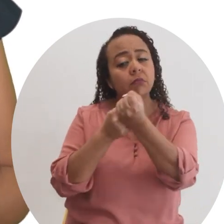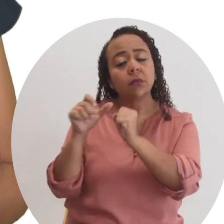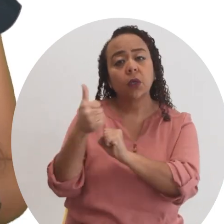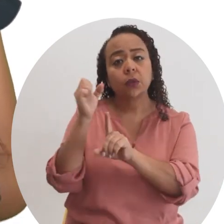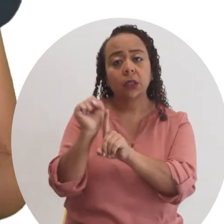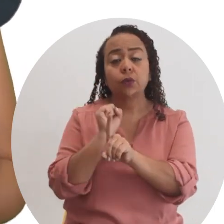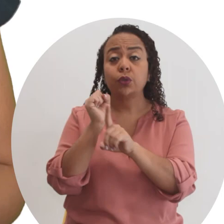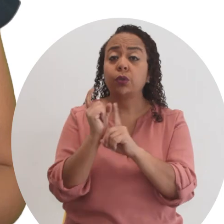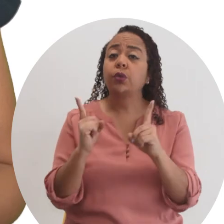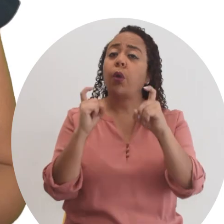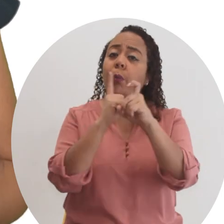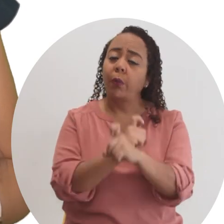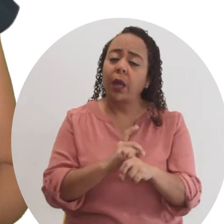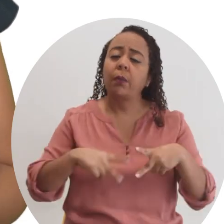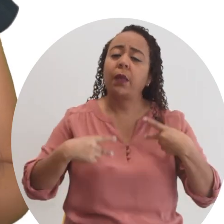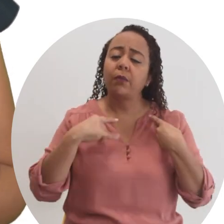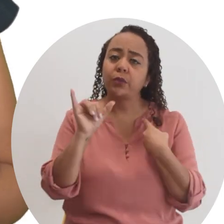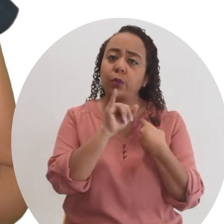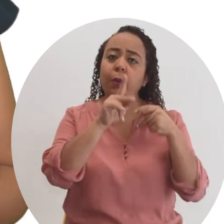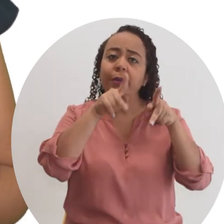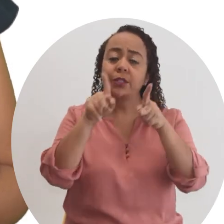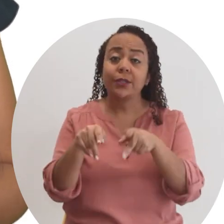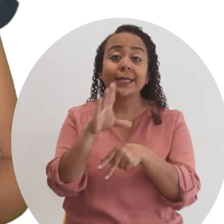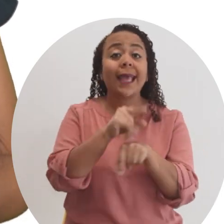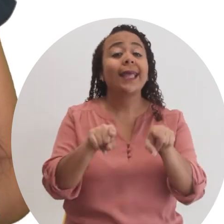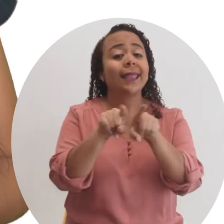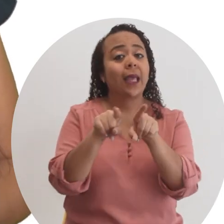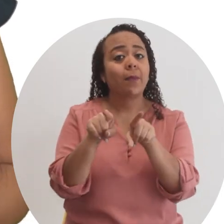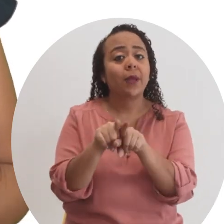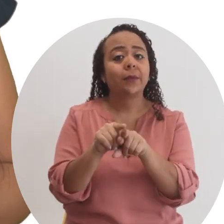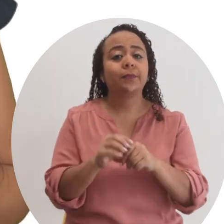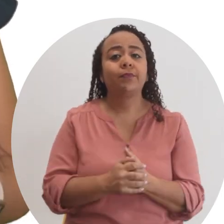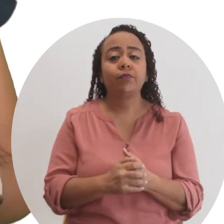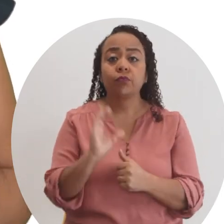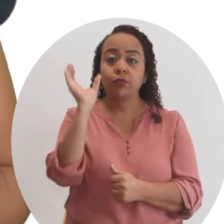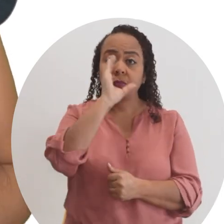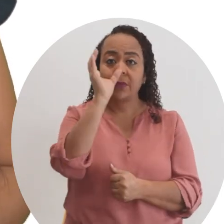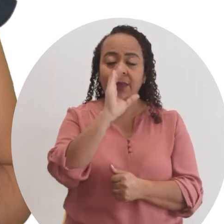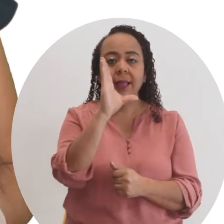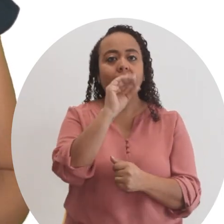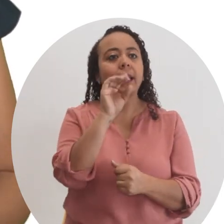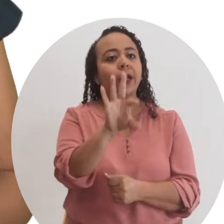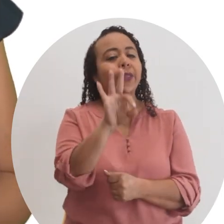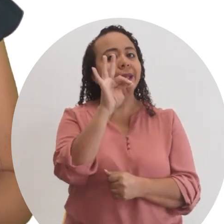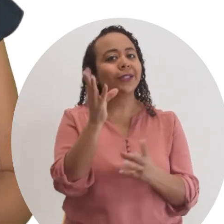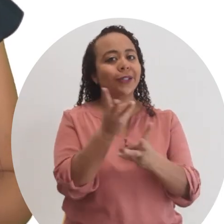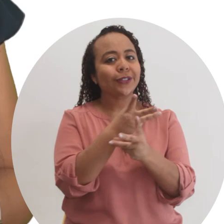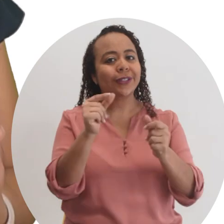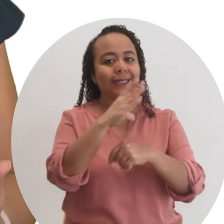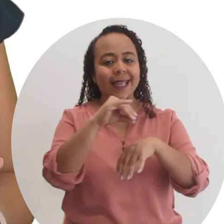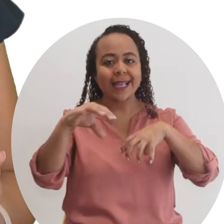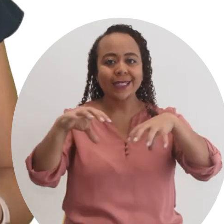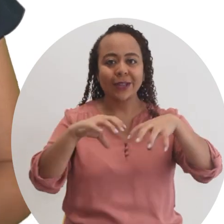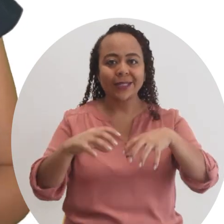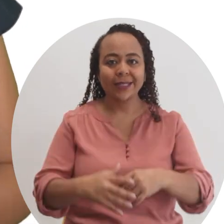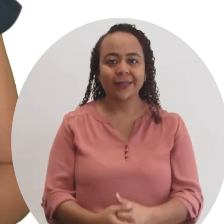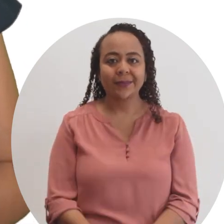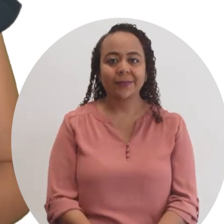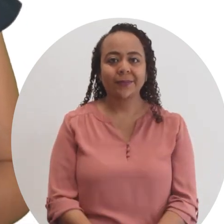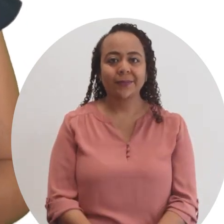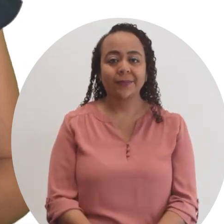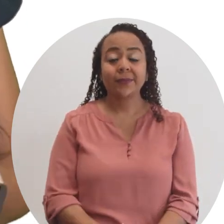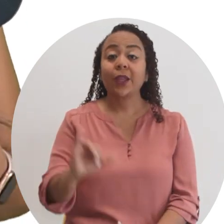apoyarse en otras situaciones complejas que pasamos como personas y sobre todo nos lleva a buscar y encontrar soluciones y acciones.